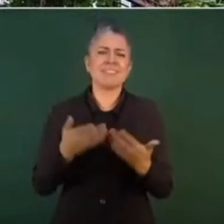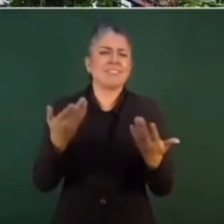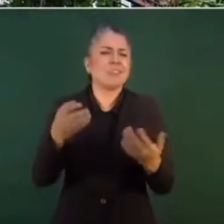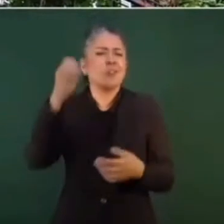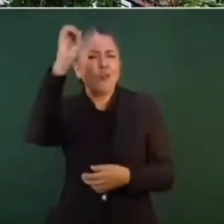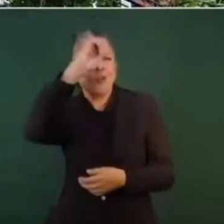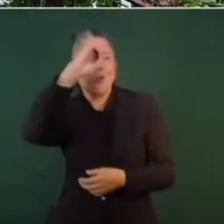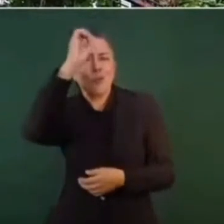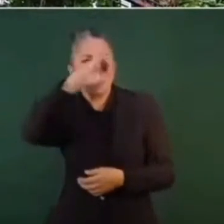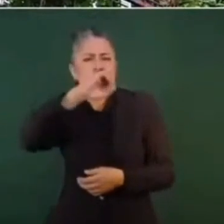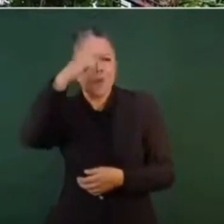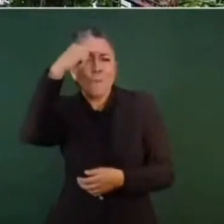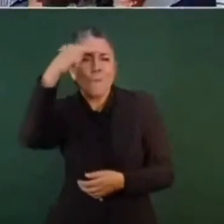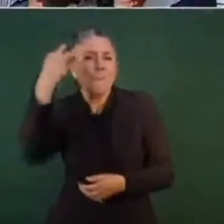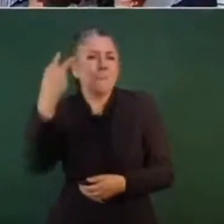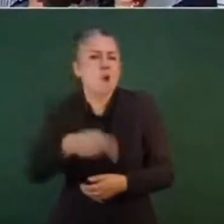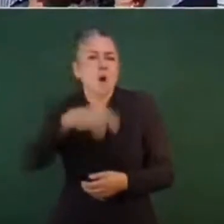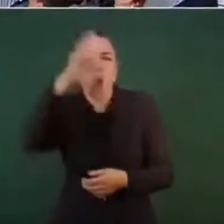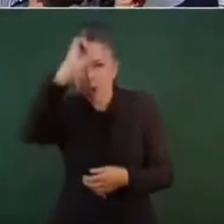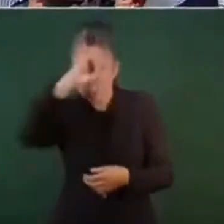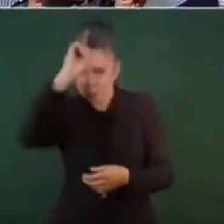los mexicanos